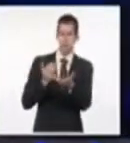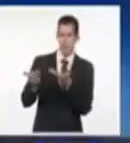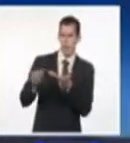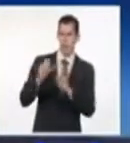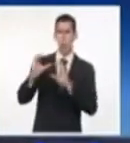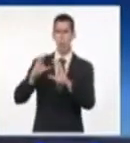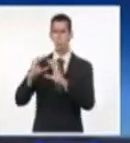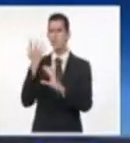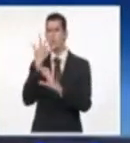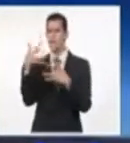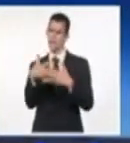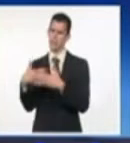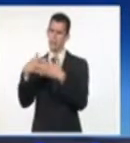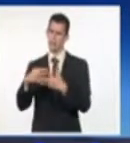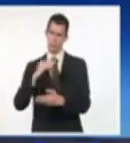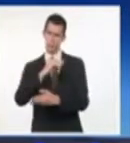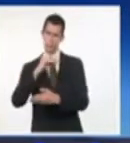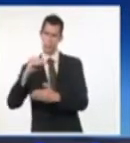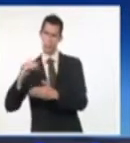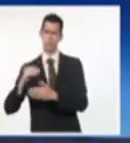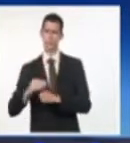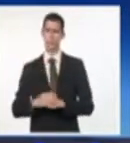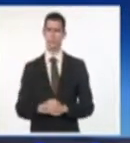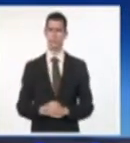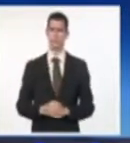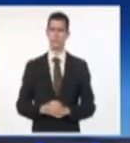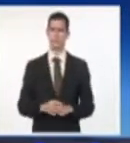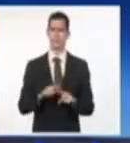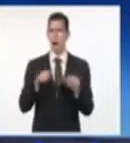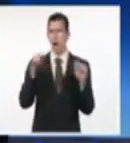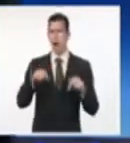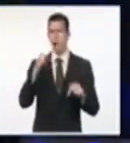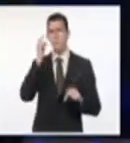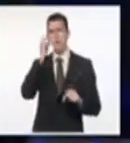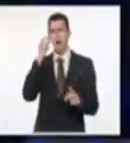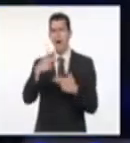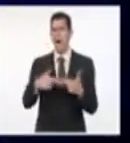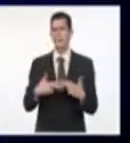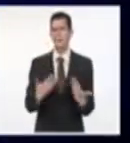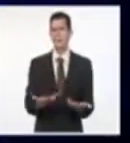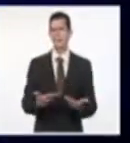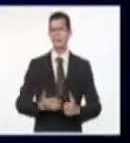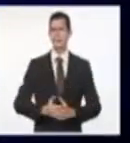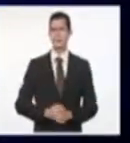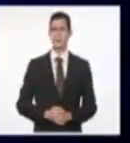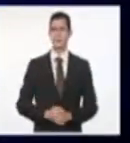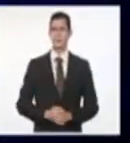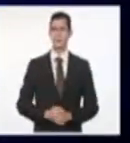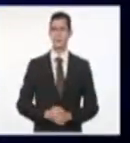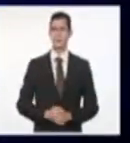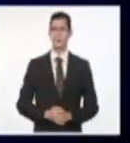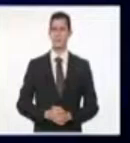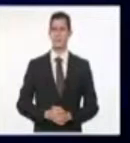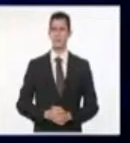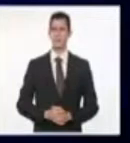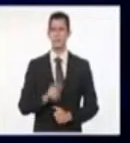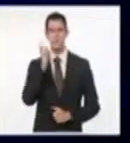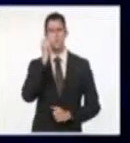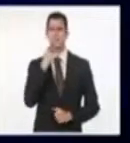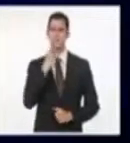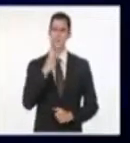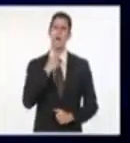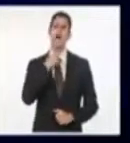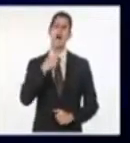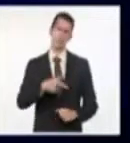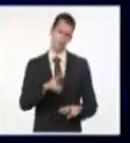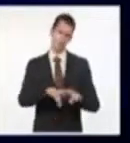se ha dedicado en los últimos días, esencialmente, a esto. Vamos a ver a qué se ha dedicado ella. Todas las personas que están en La